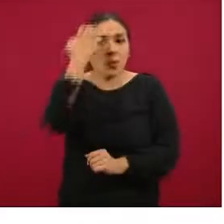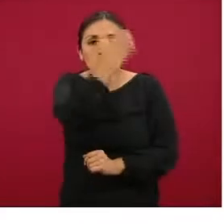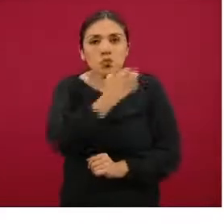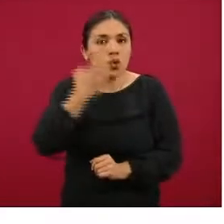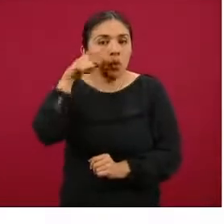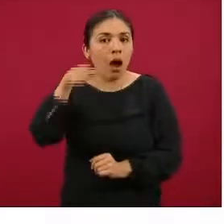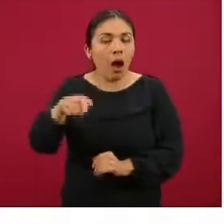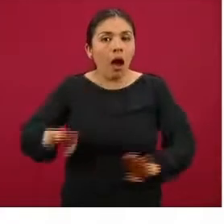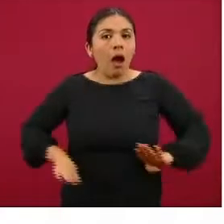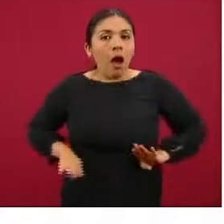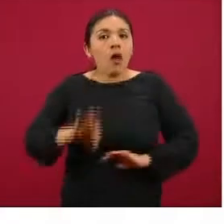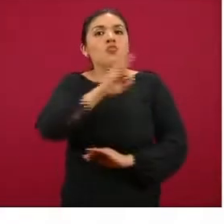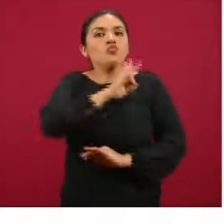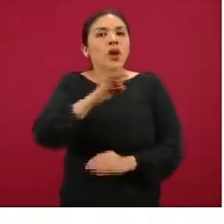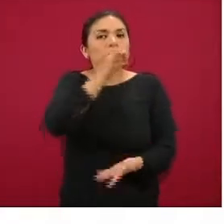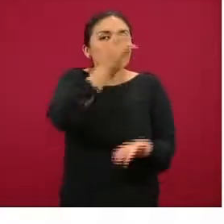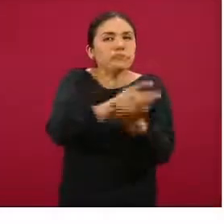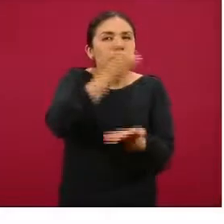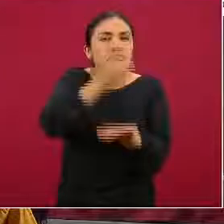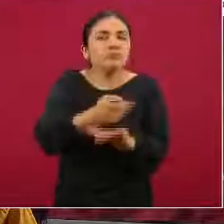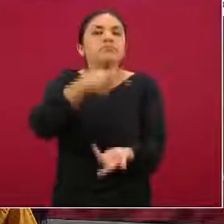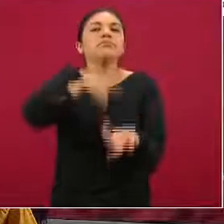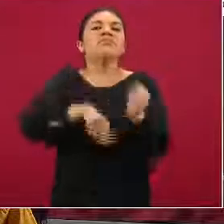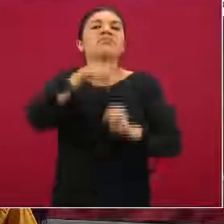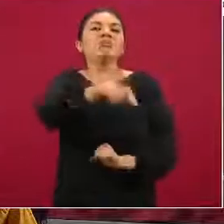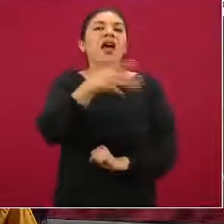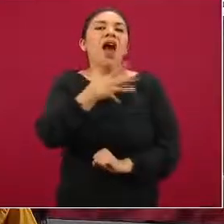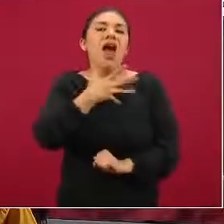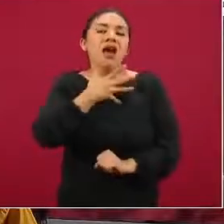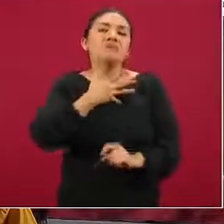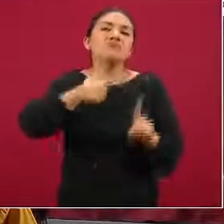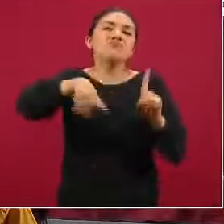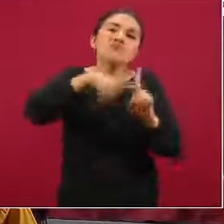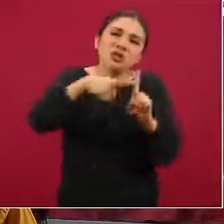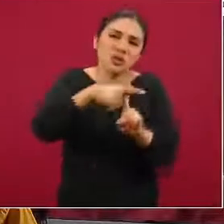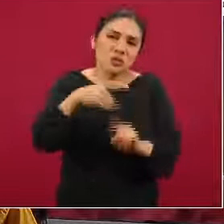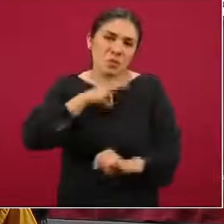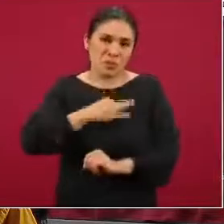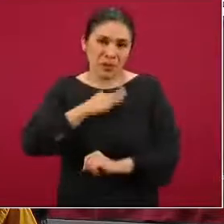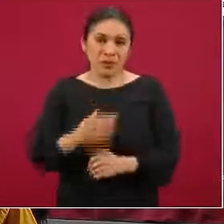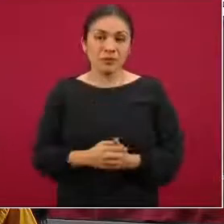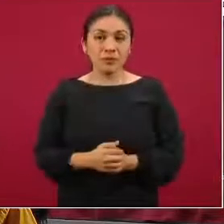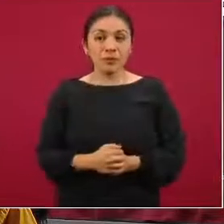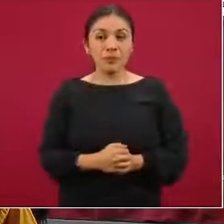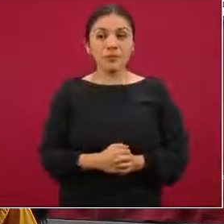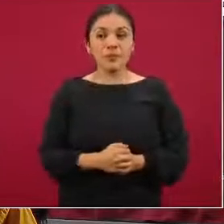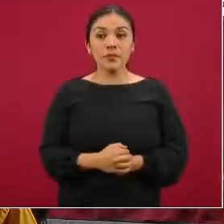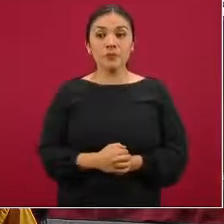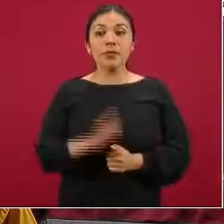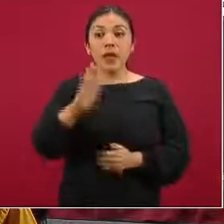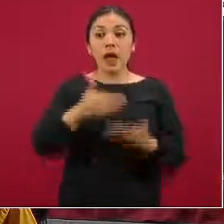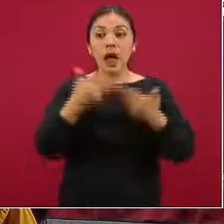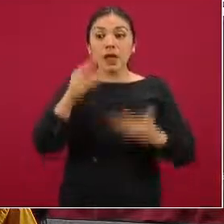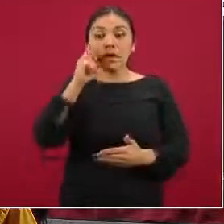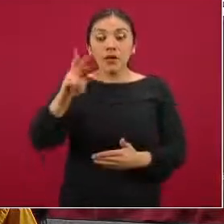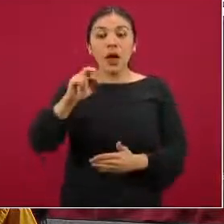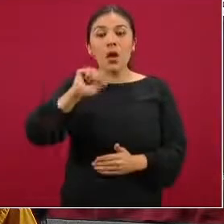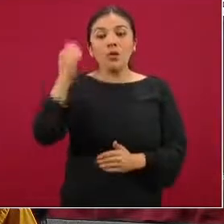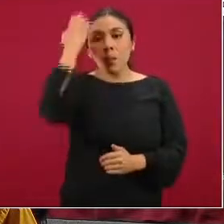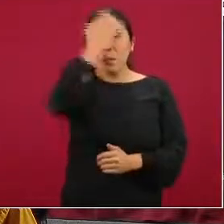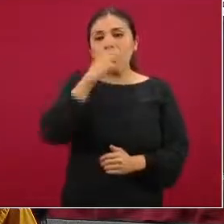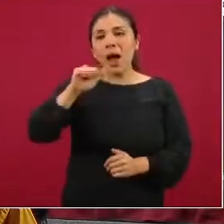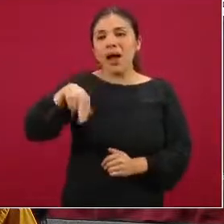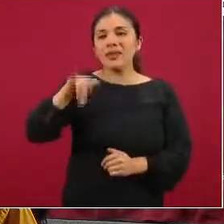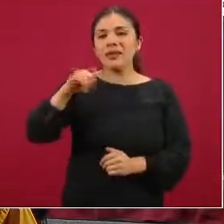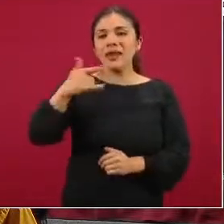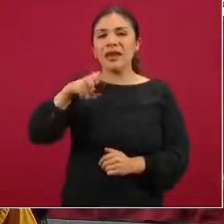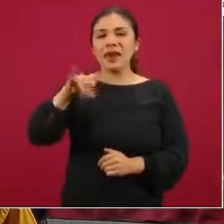podría tener la capacidad de detectar la presencia del virus. Vemos ahora la prueba antigénica, que es